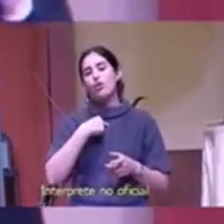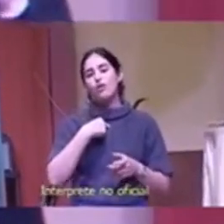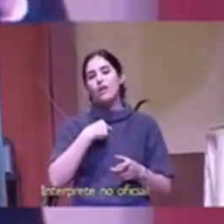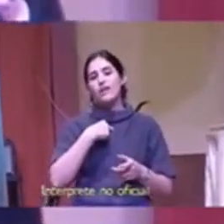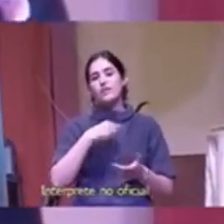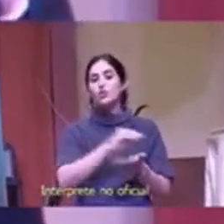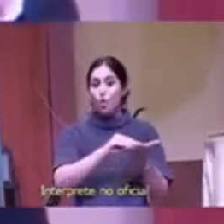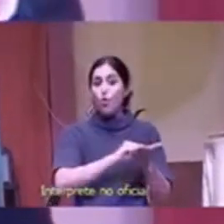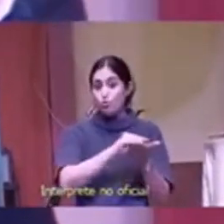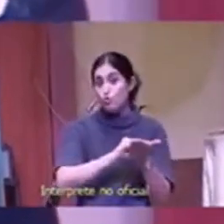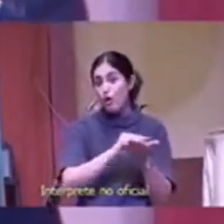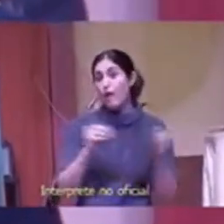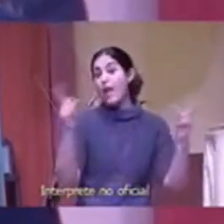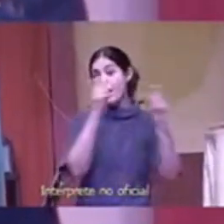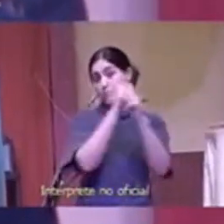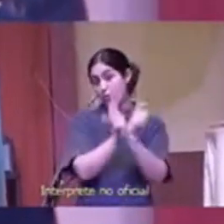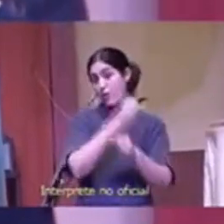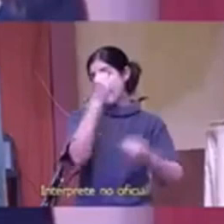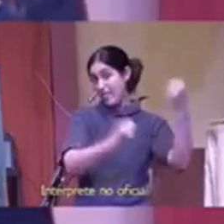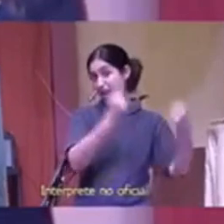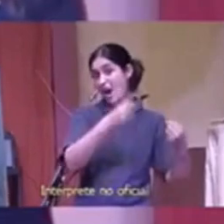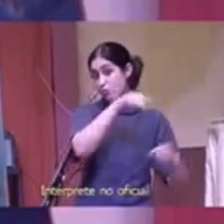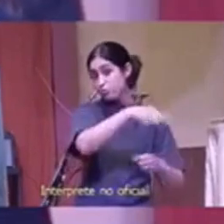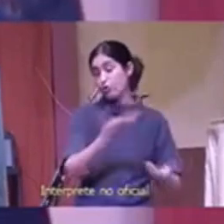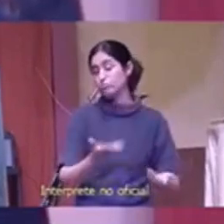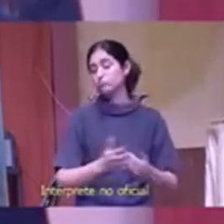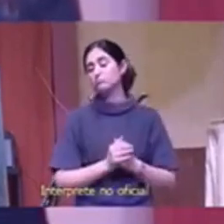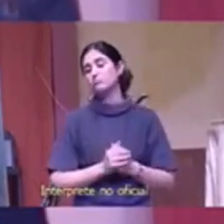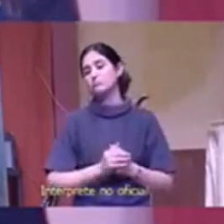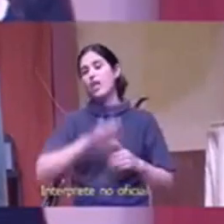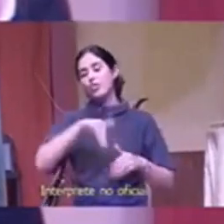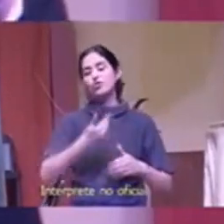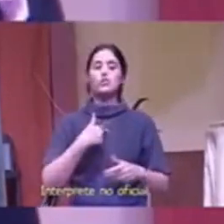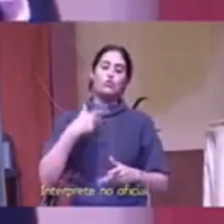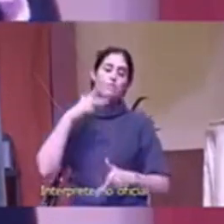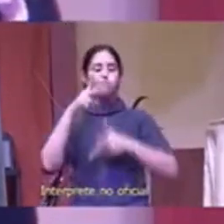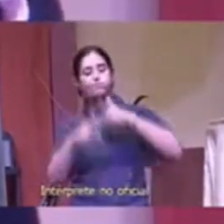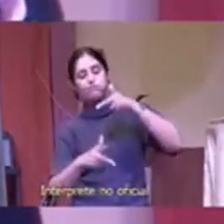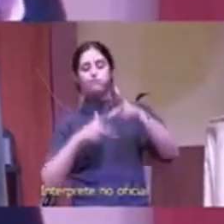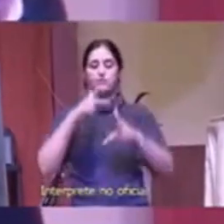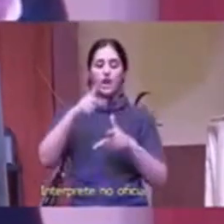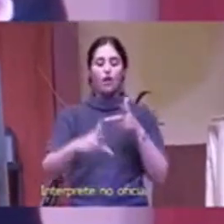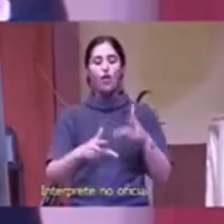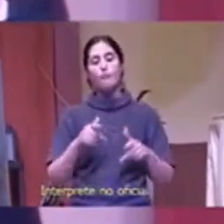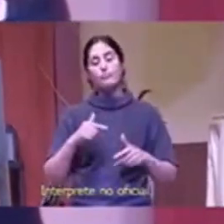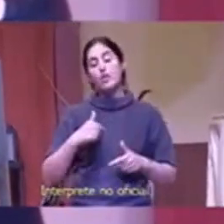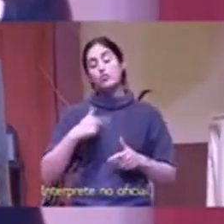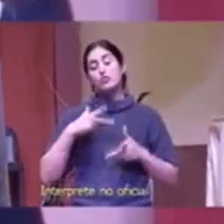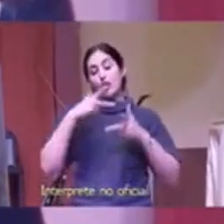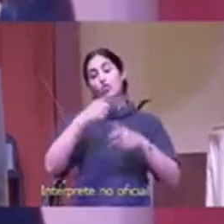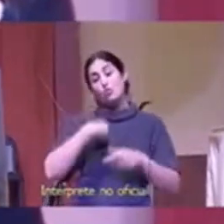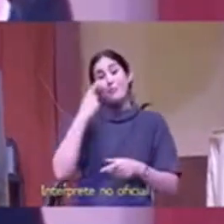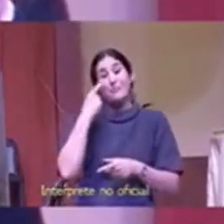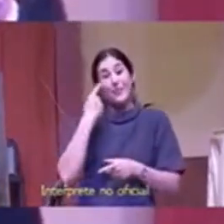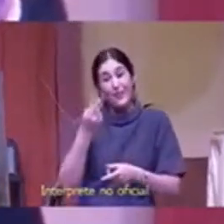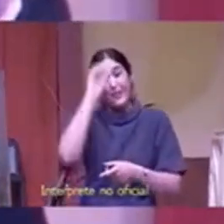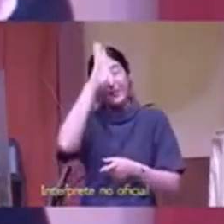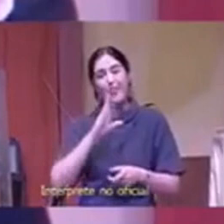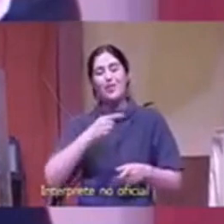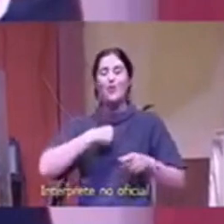estamos hablando de tu auto yo te digo que yo soy cristiano amo